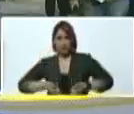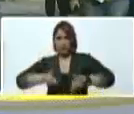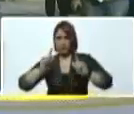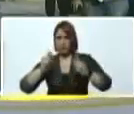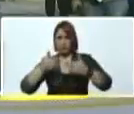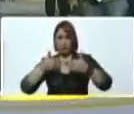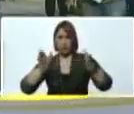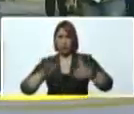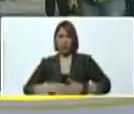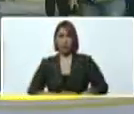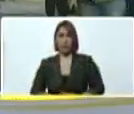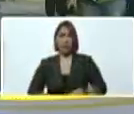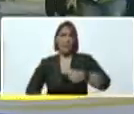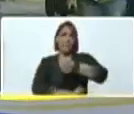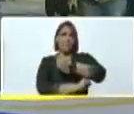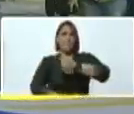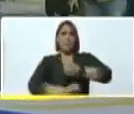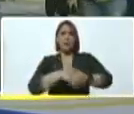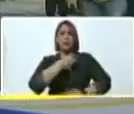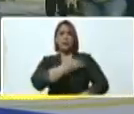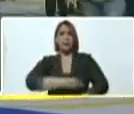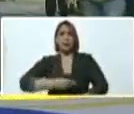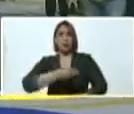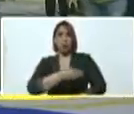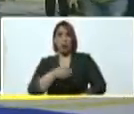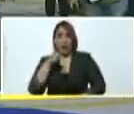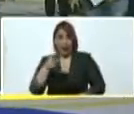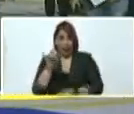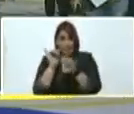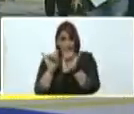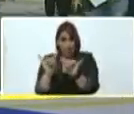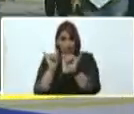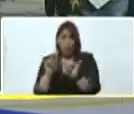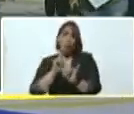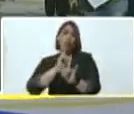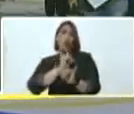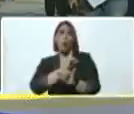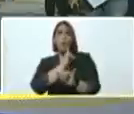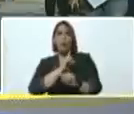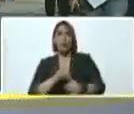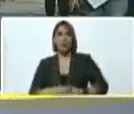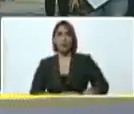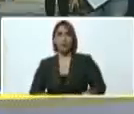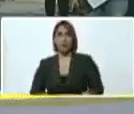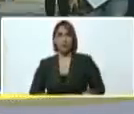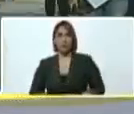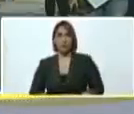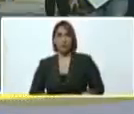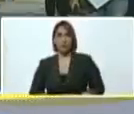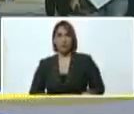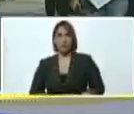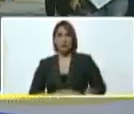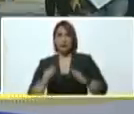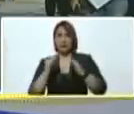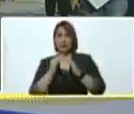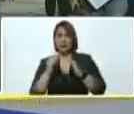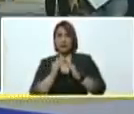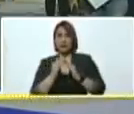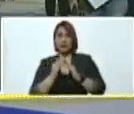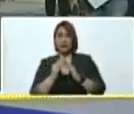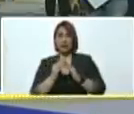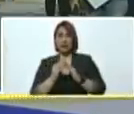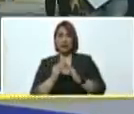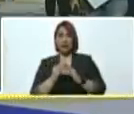la base de misiones que ellos le pusieron el nombre de la casita de Nicolás,